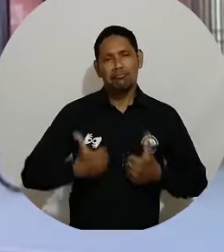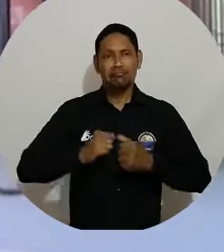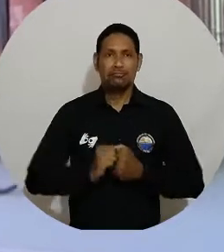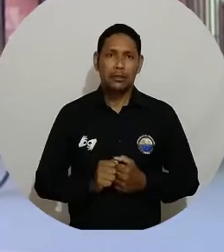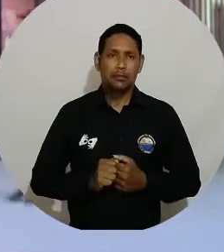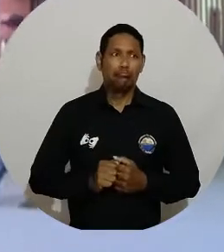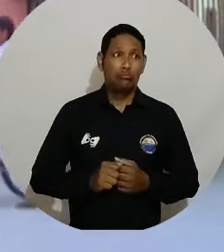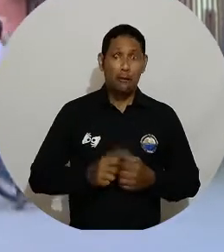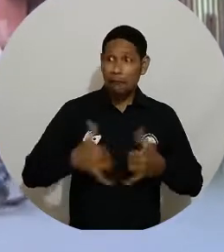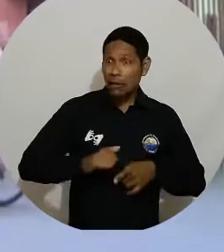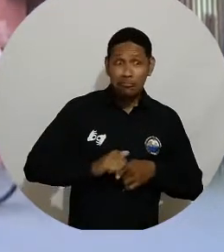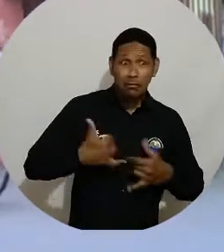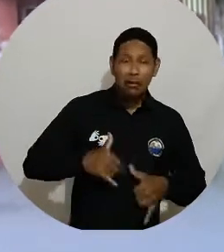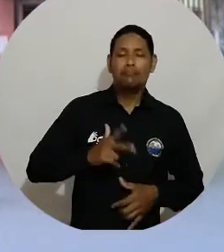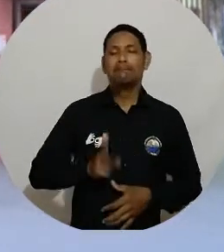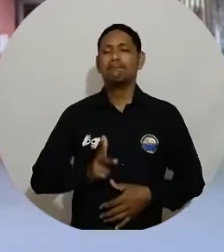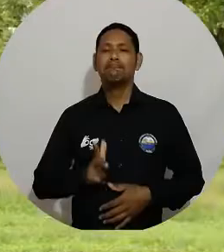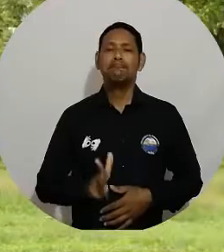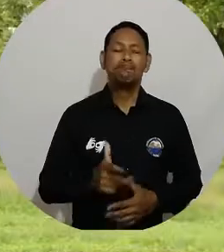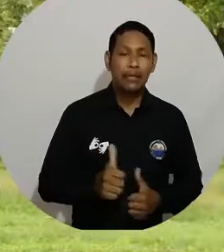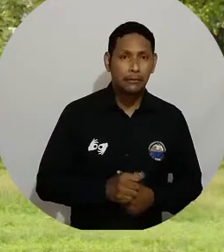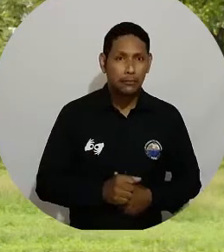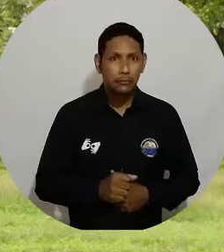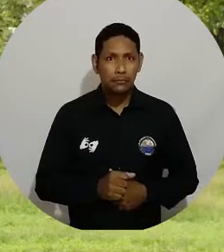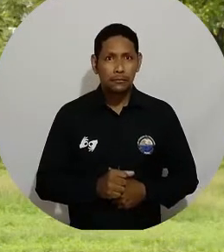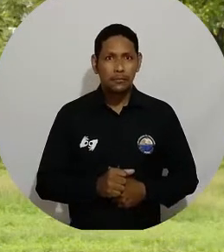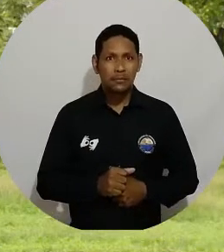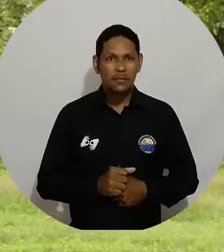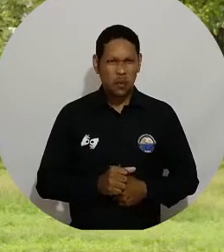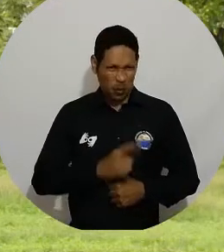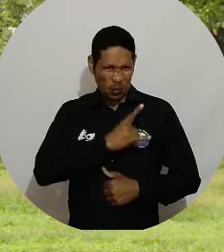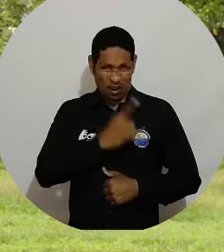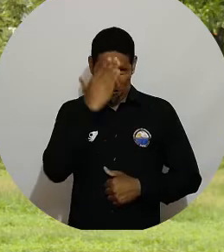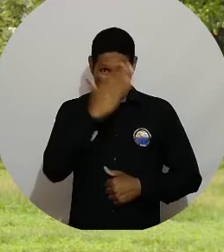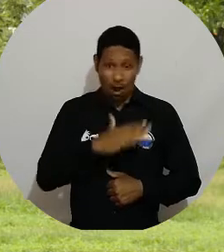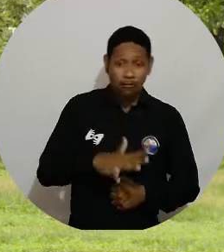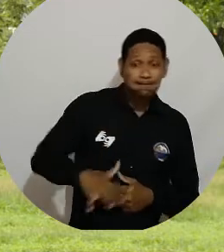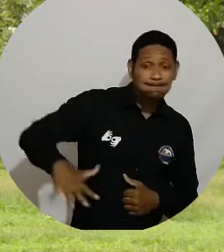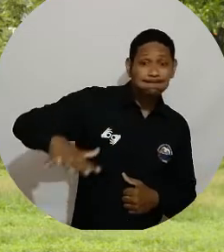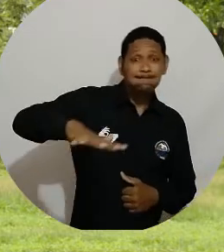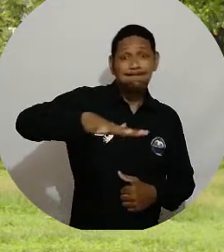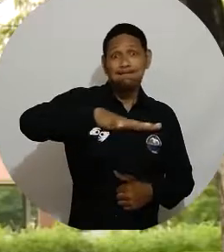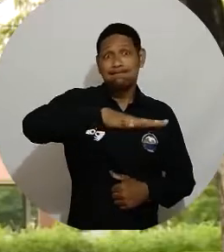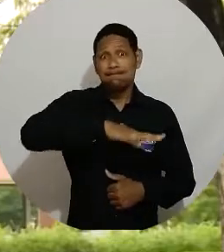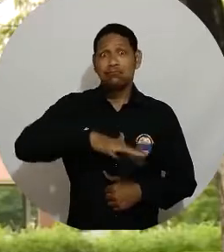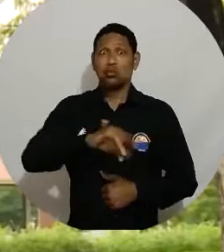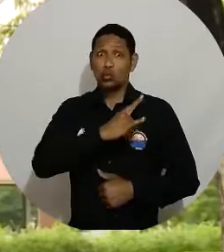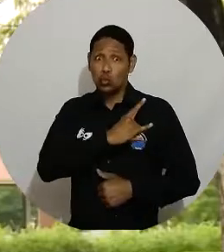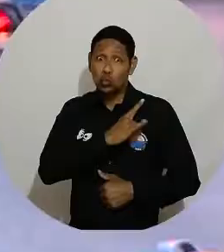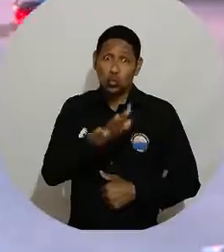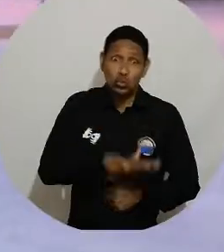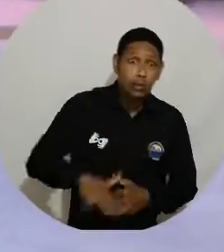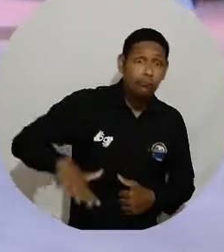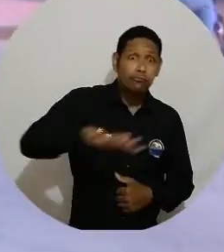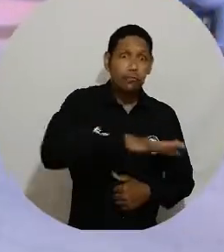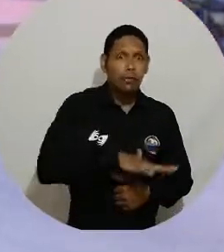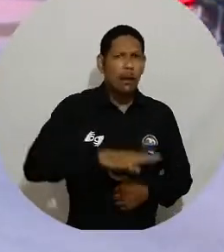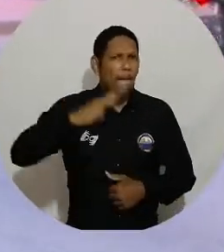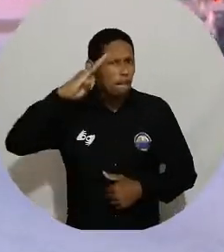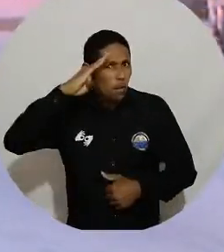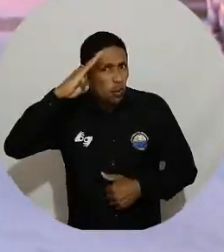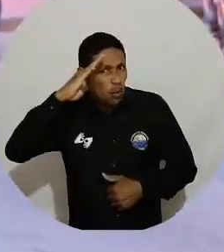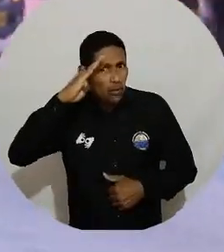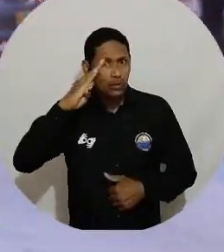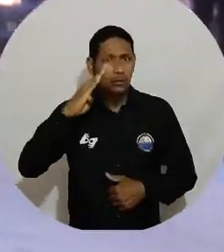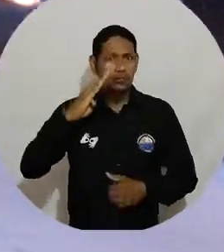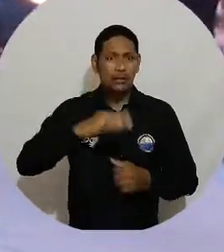al salir de nuestras prácticas académicas. Afuera de la universidad esto es una villa universitaria y debe ser la misma policía,